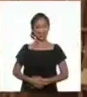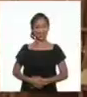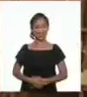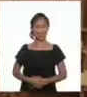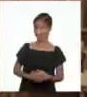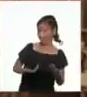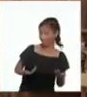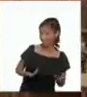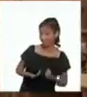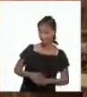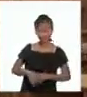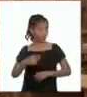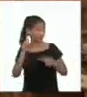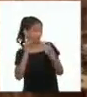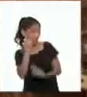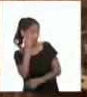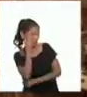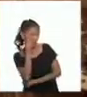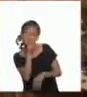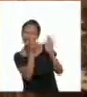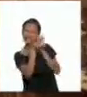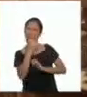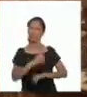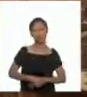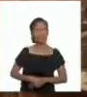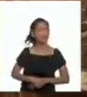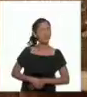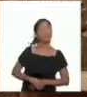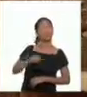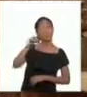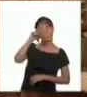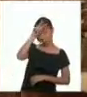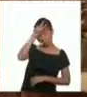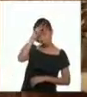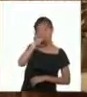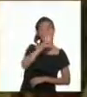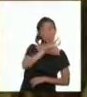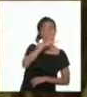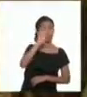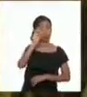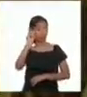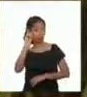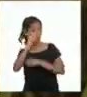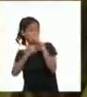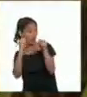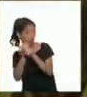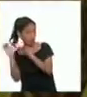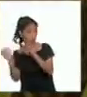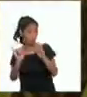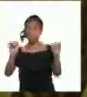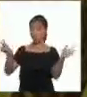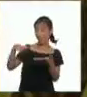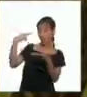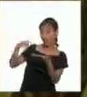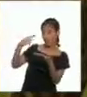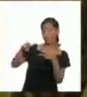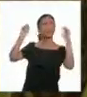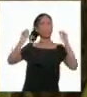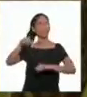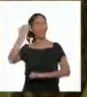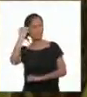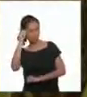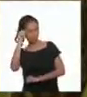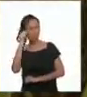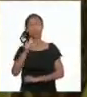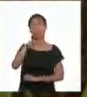A ver, según lo que entendí del video, ¿el Bicentenario es una celebración? Así es, recordamos los 200